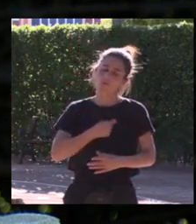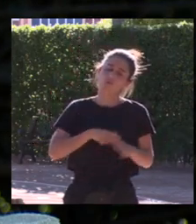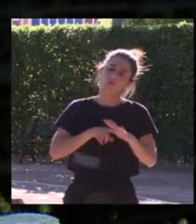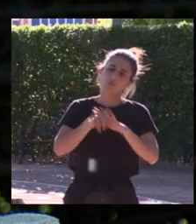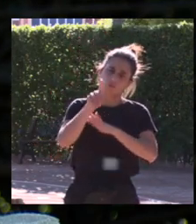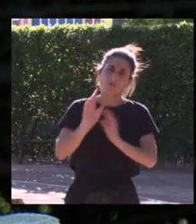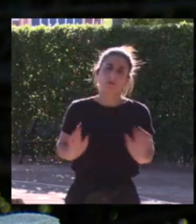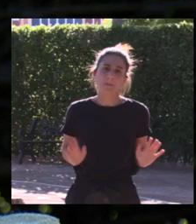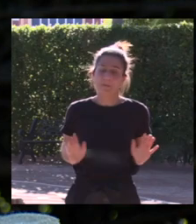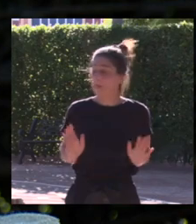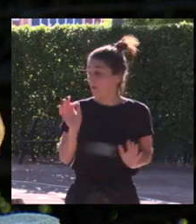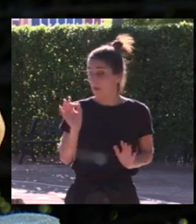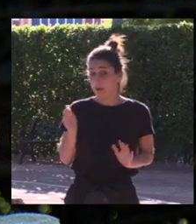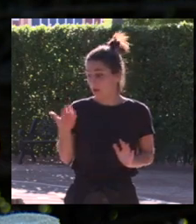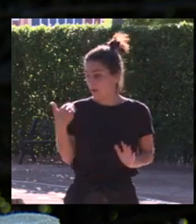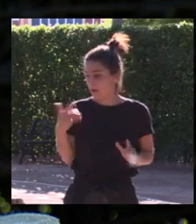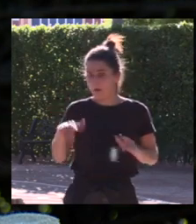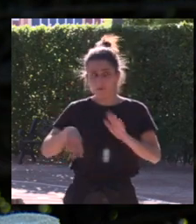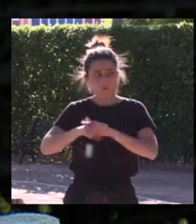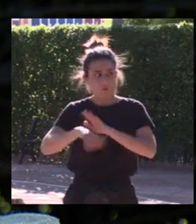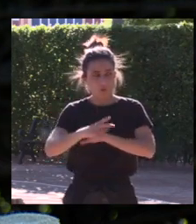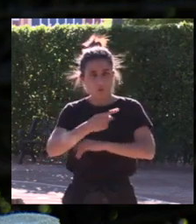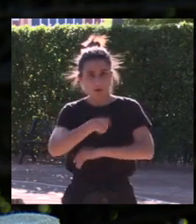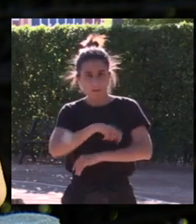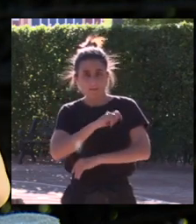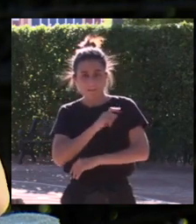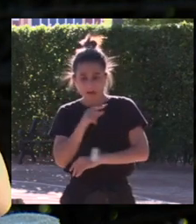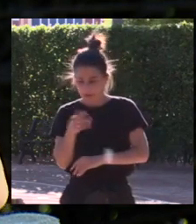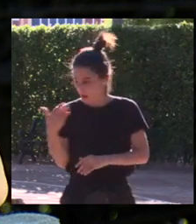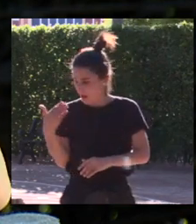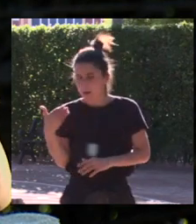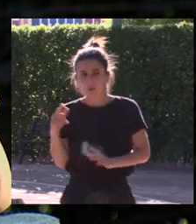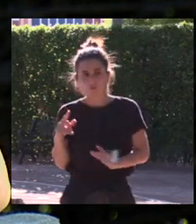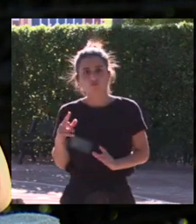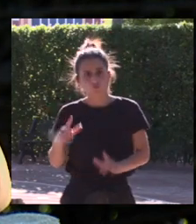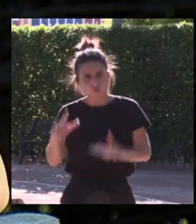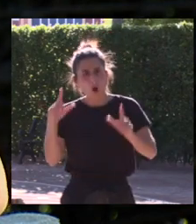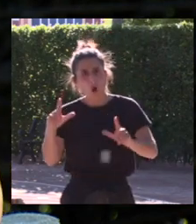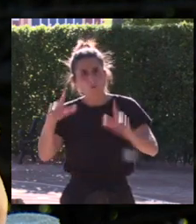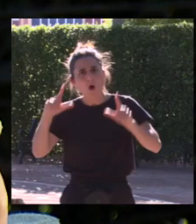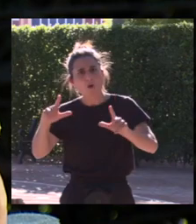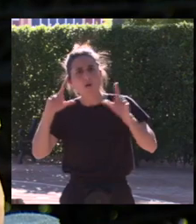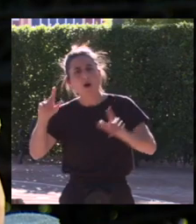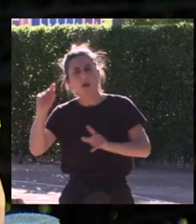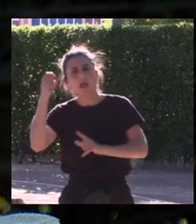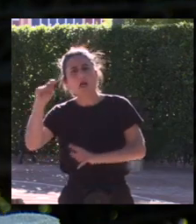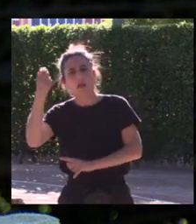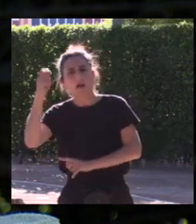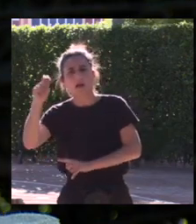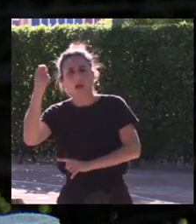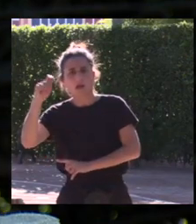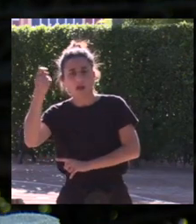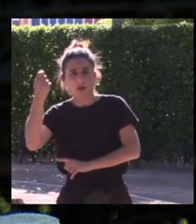en los últimos años de esta década en particular está destacando muchísimo en el deporte femenino